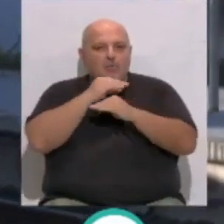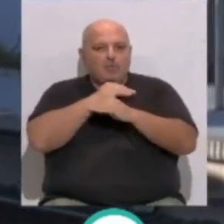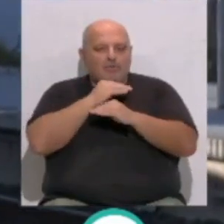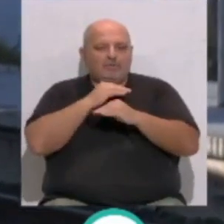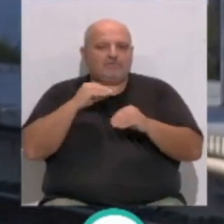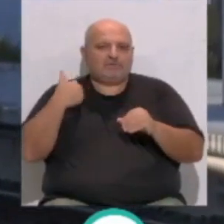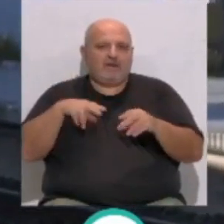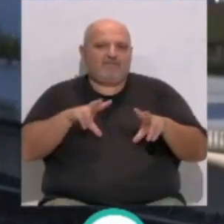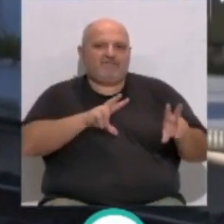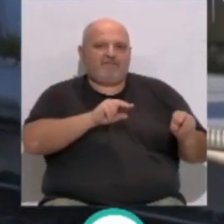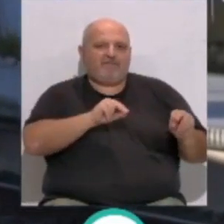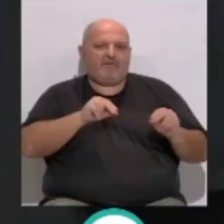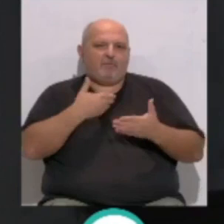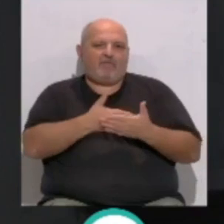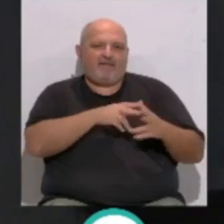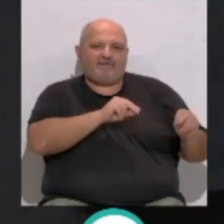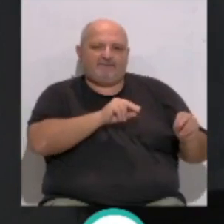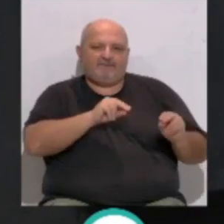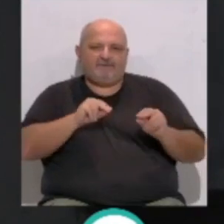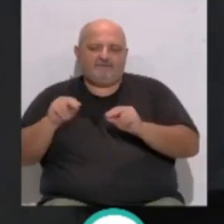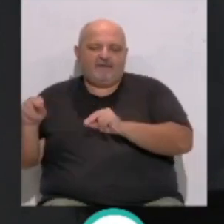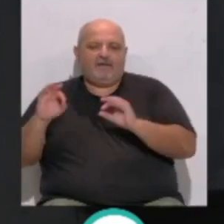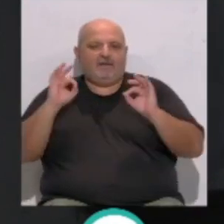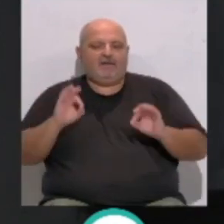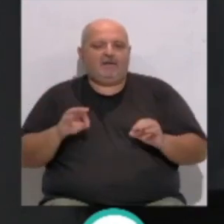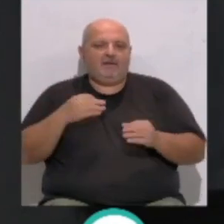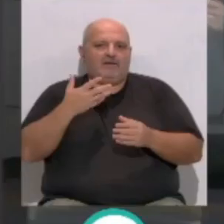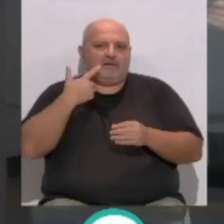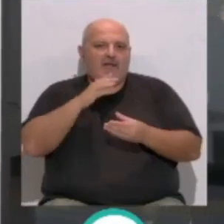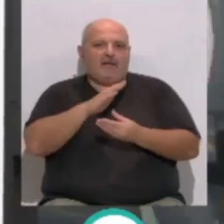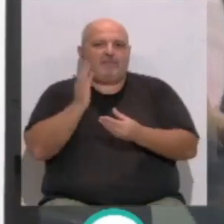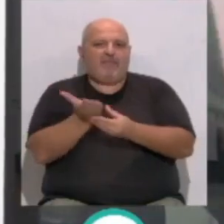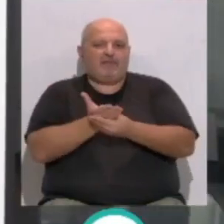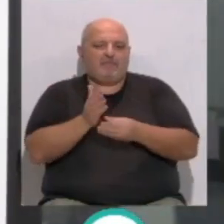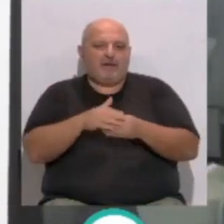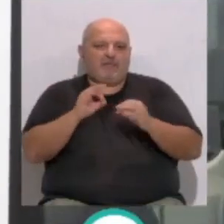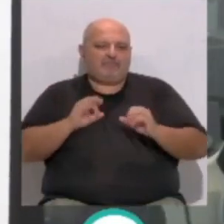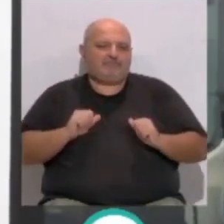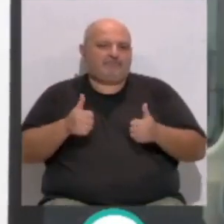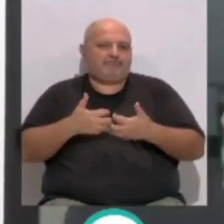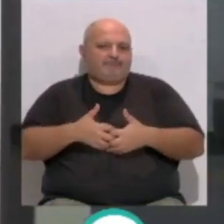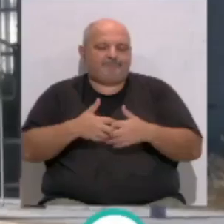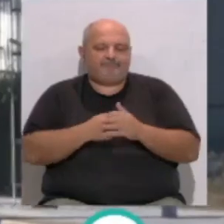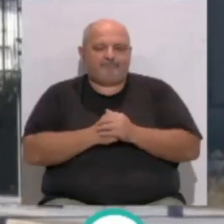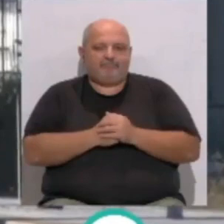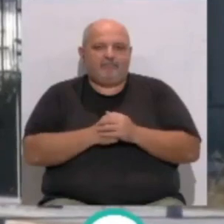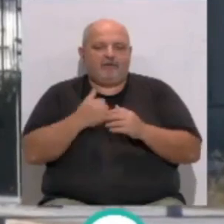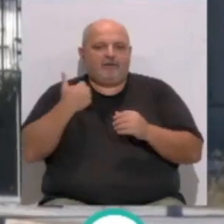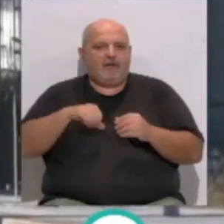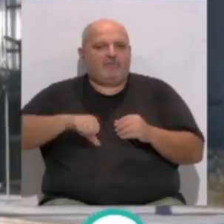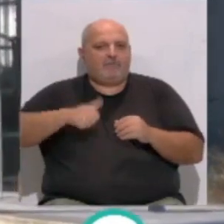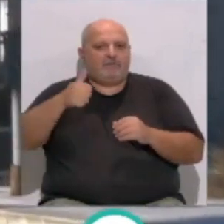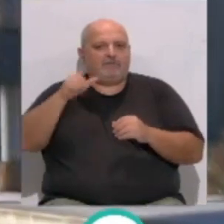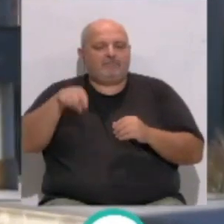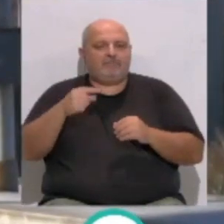tras culminar las pruebas en blanco y después de completar el expediente administrativo para su entrada en funcionamiento. Ya se ha probado